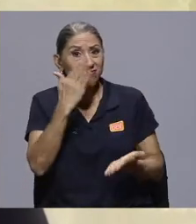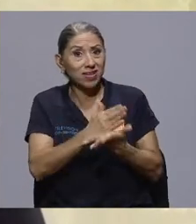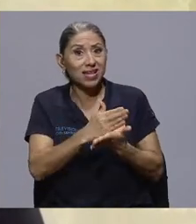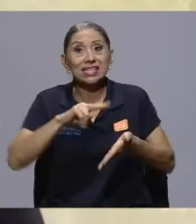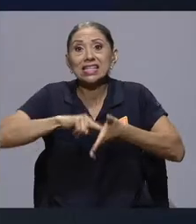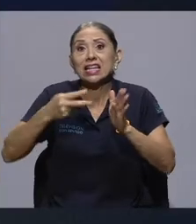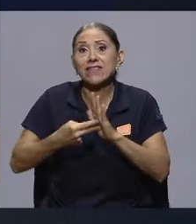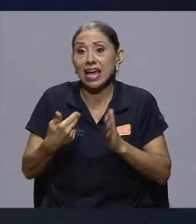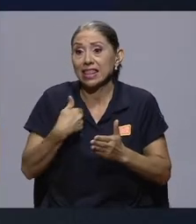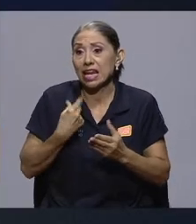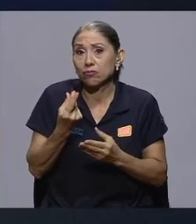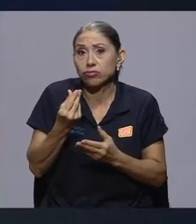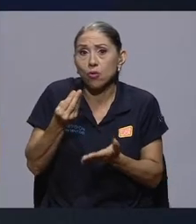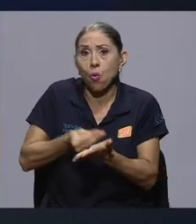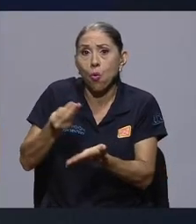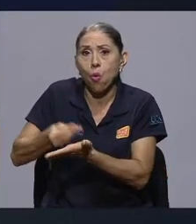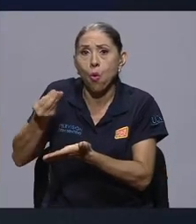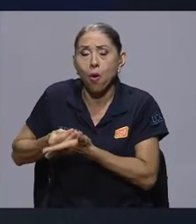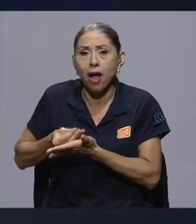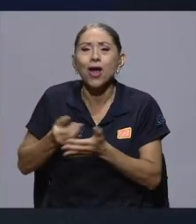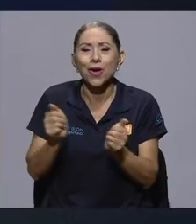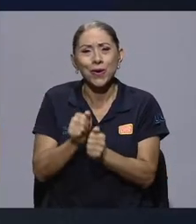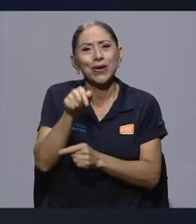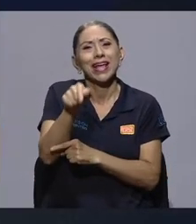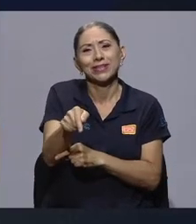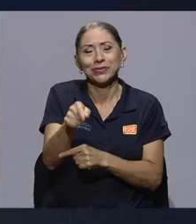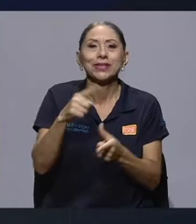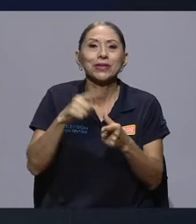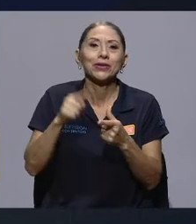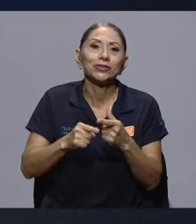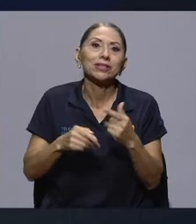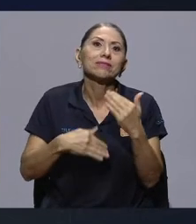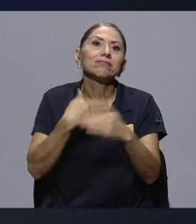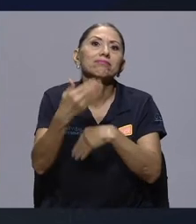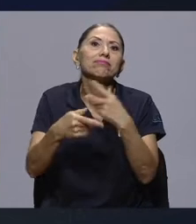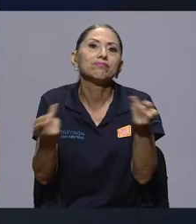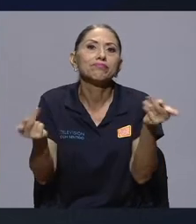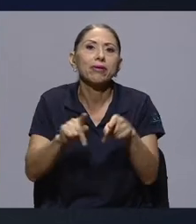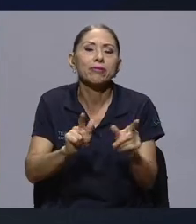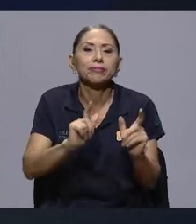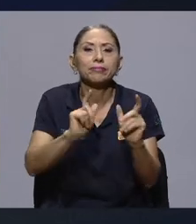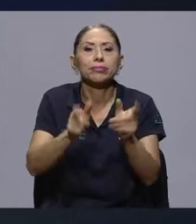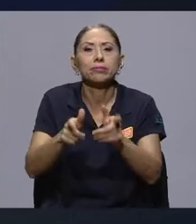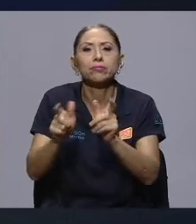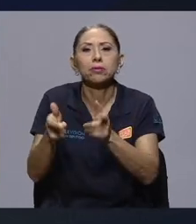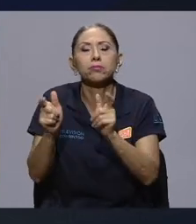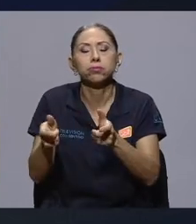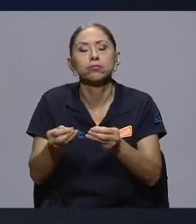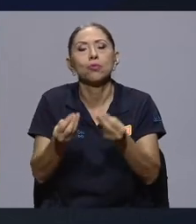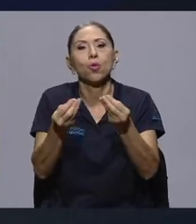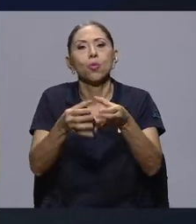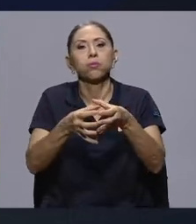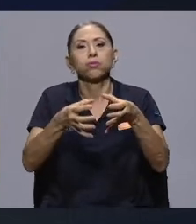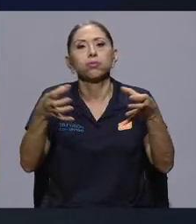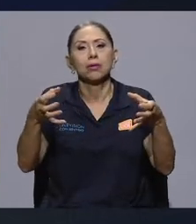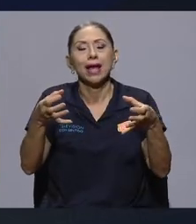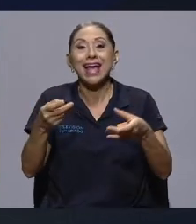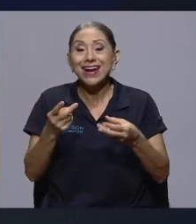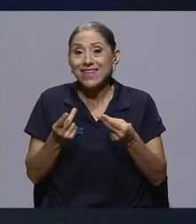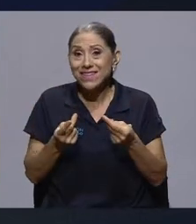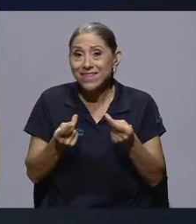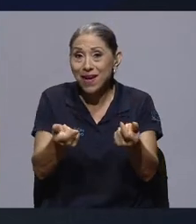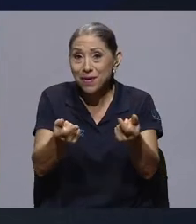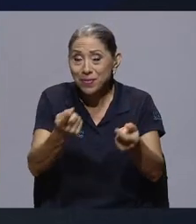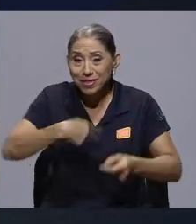y con esa viene la generación de productos y residuos. Entonces, tenemos que rápidamente absorber el